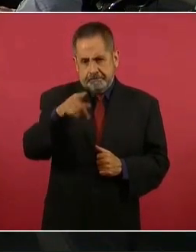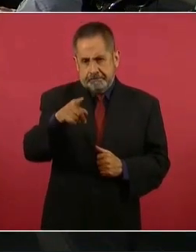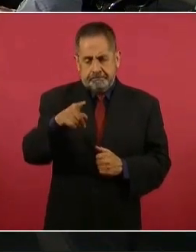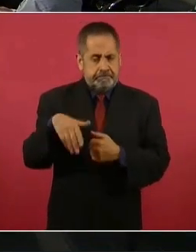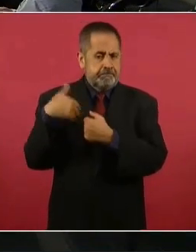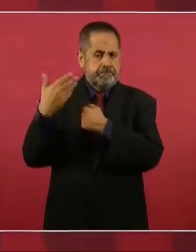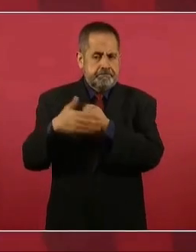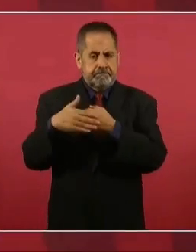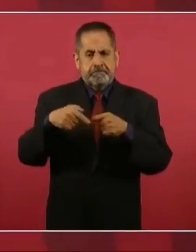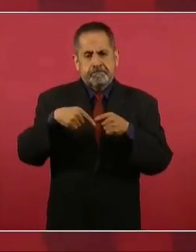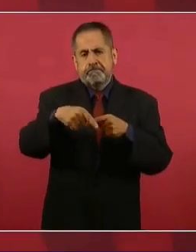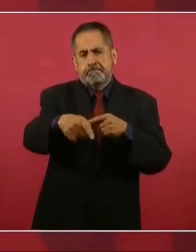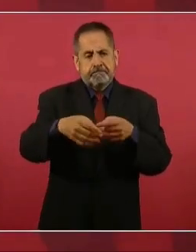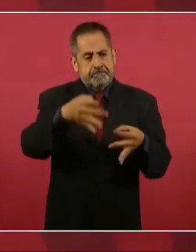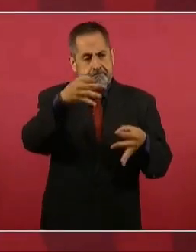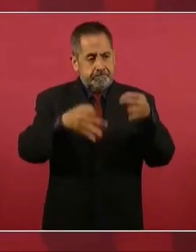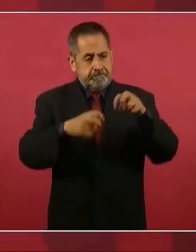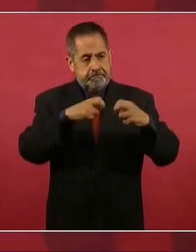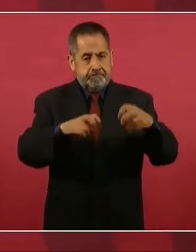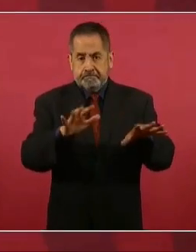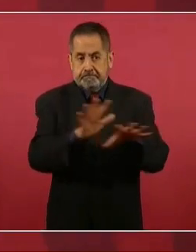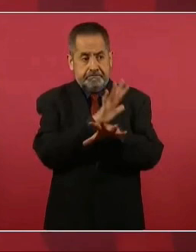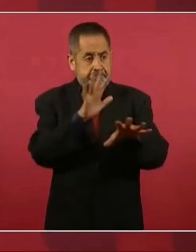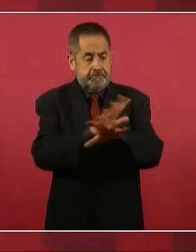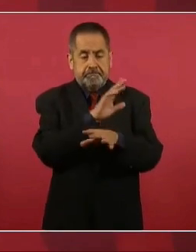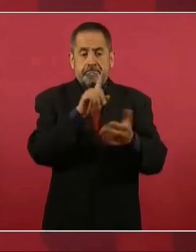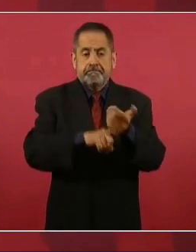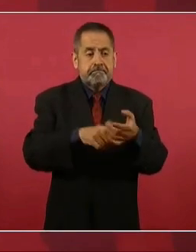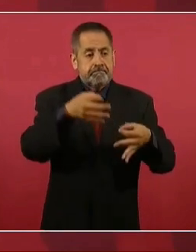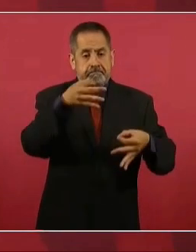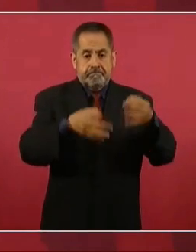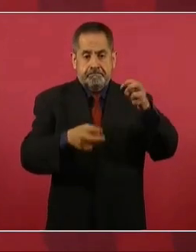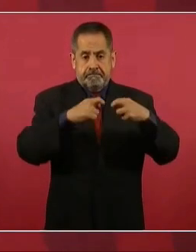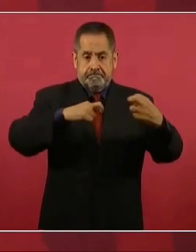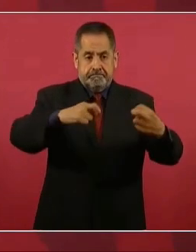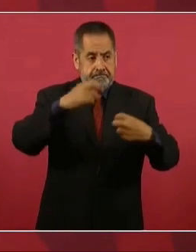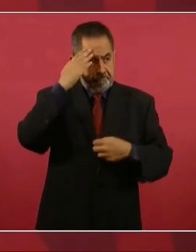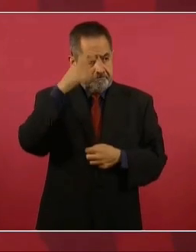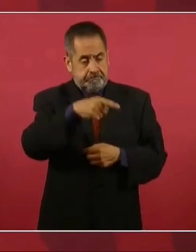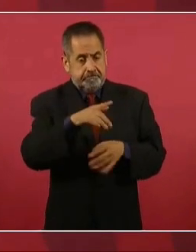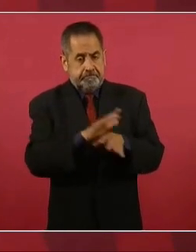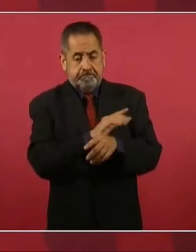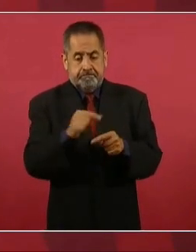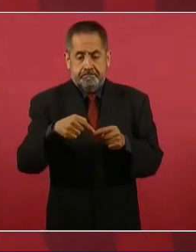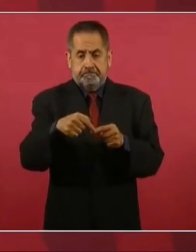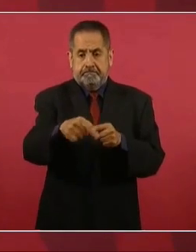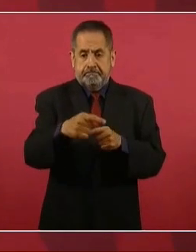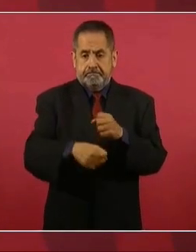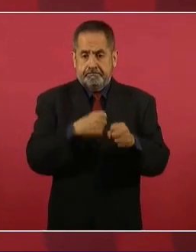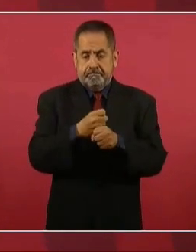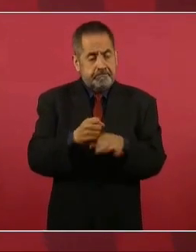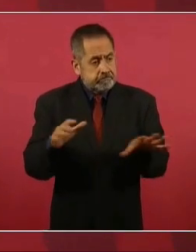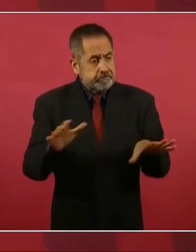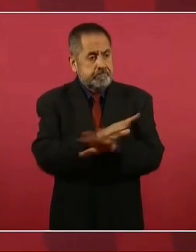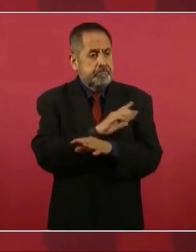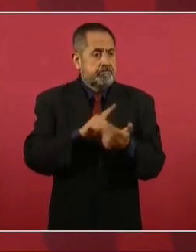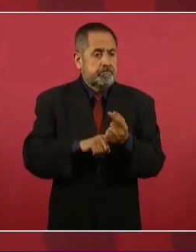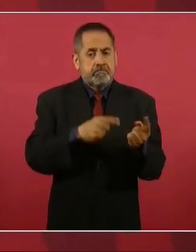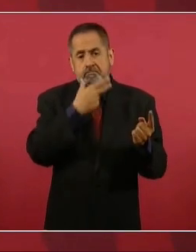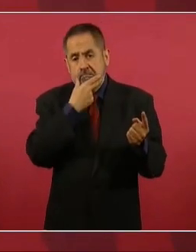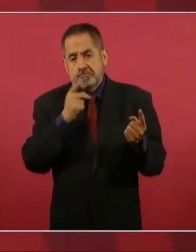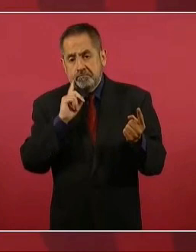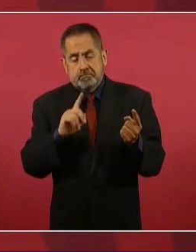autoridades en el tribunal este año, va a haber presidenta o presidente